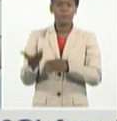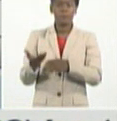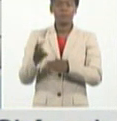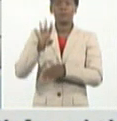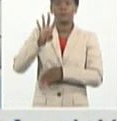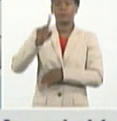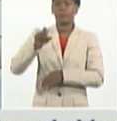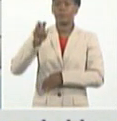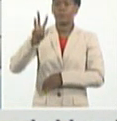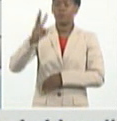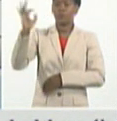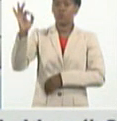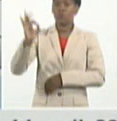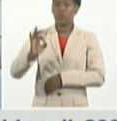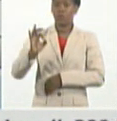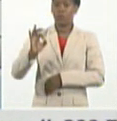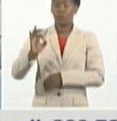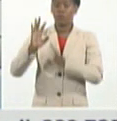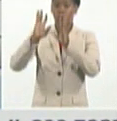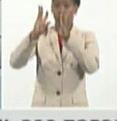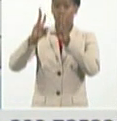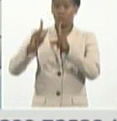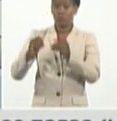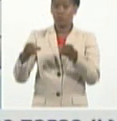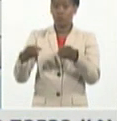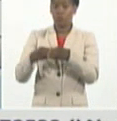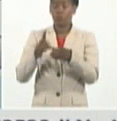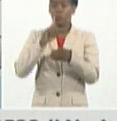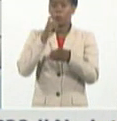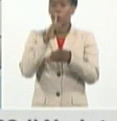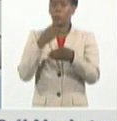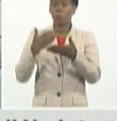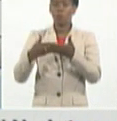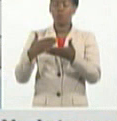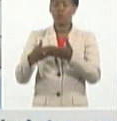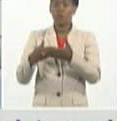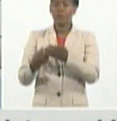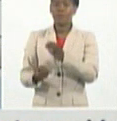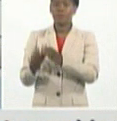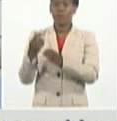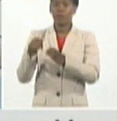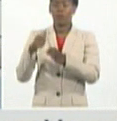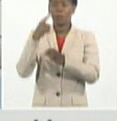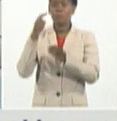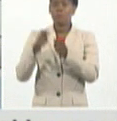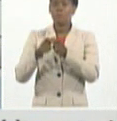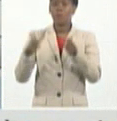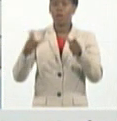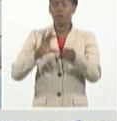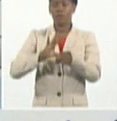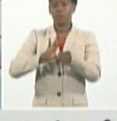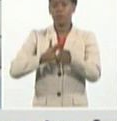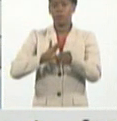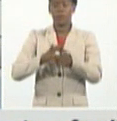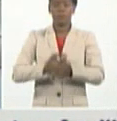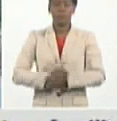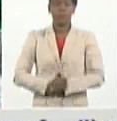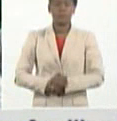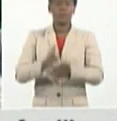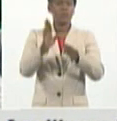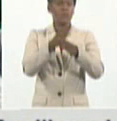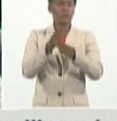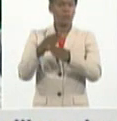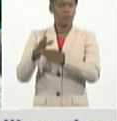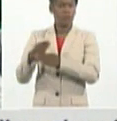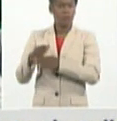% de todas las muestras procesadas fueran positivas a la COVID-19. De todas las provincias y el municipio